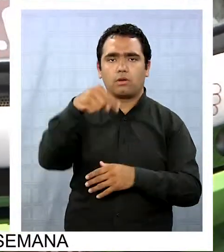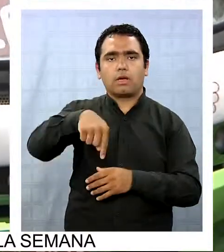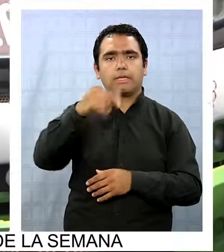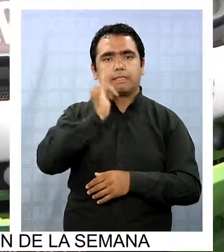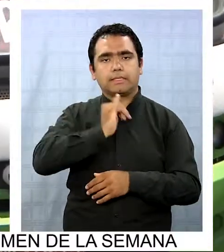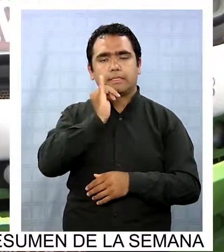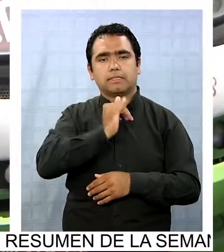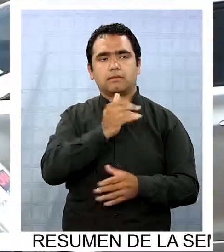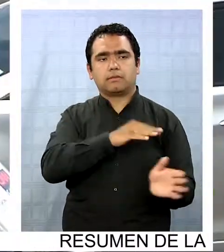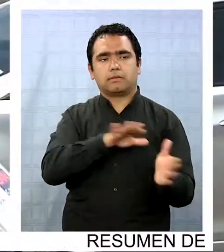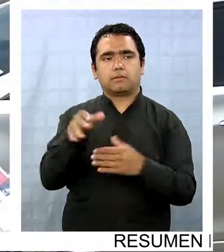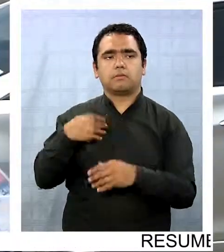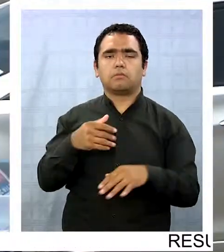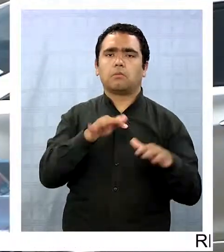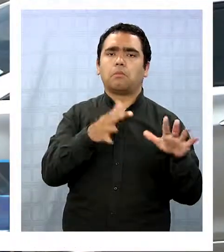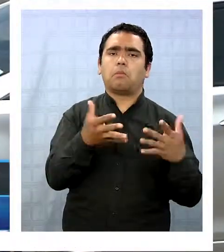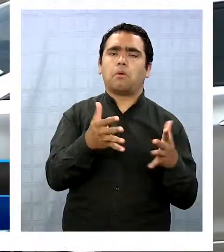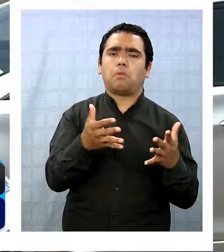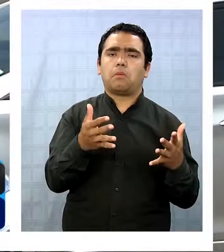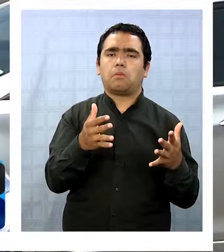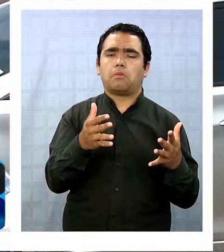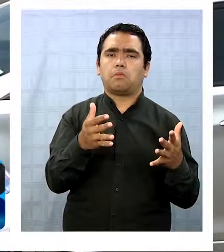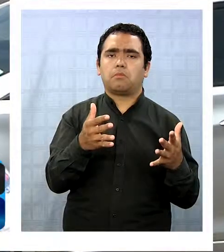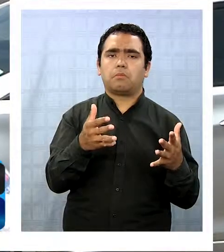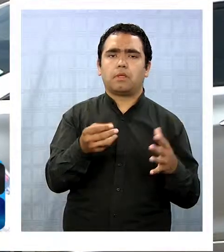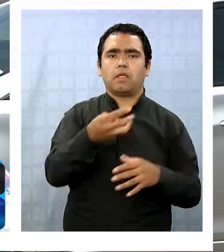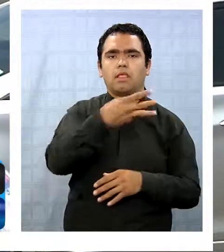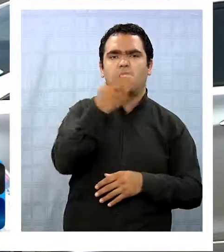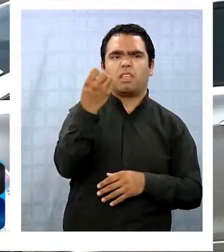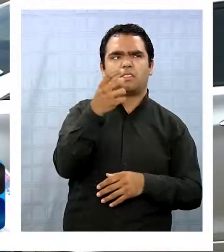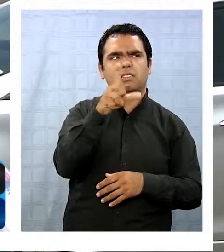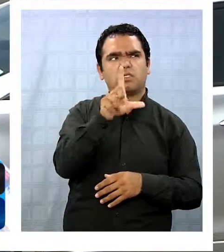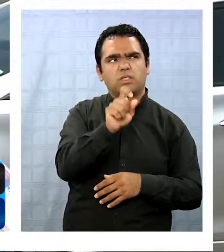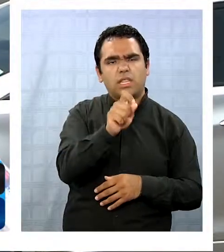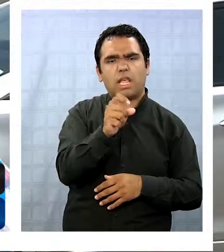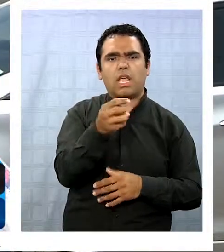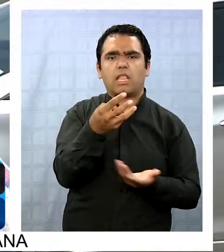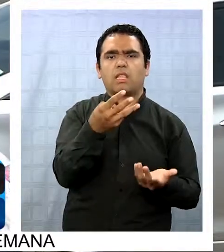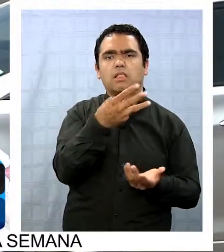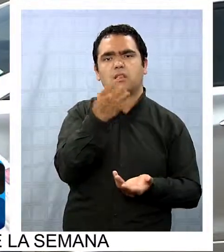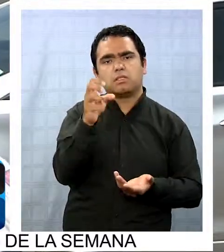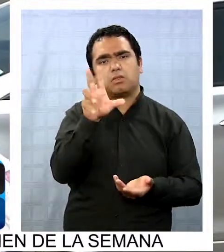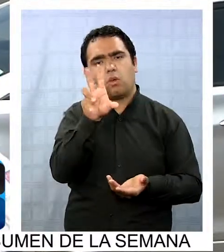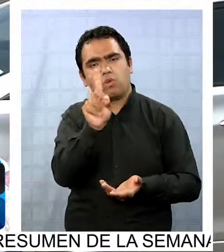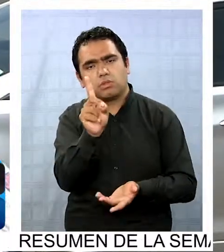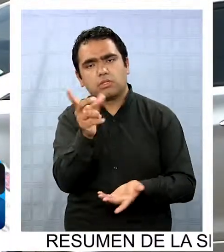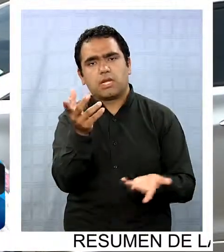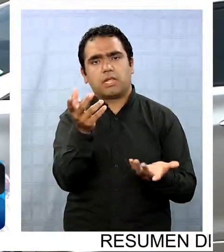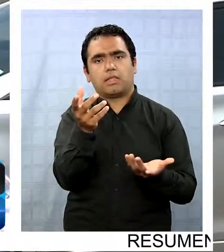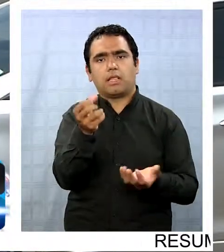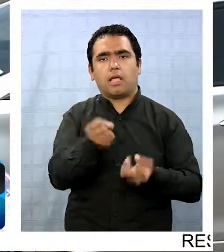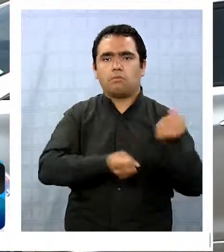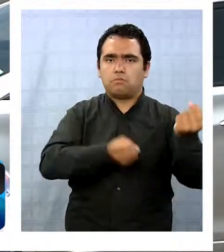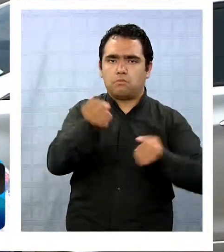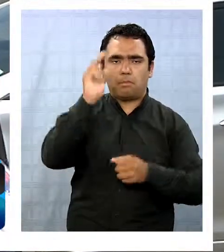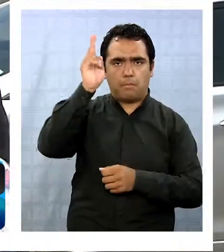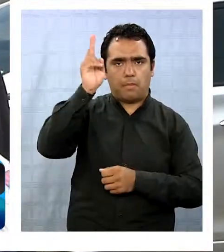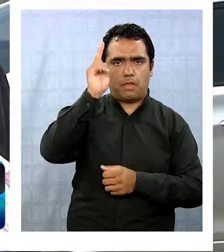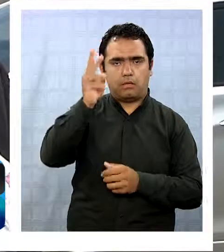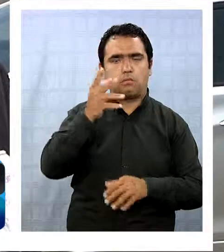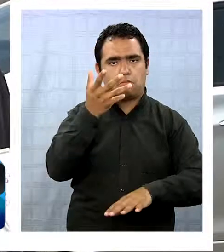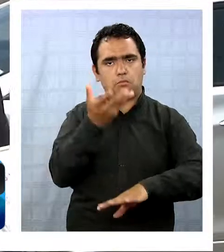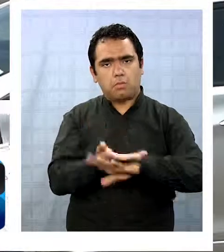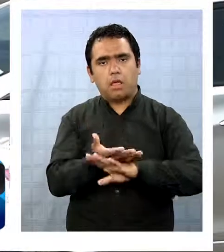Alrededor tenemos aproximadamente 370, 380 máquinas que cubren toda la